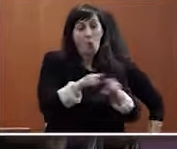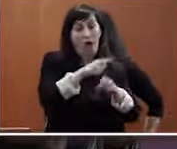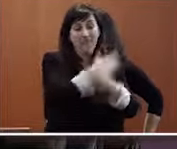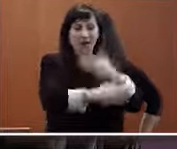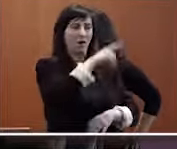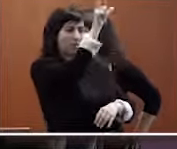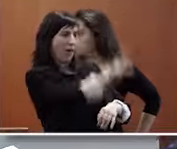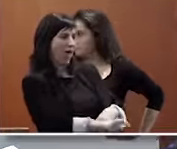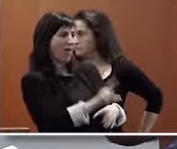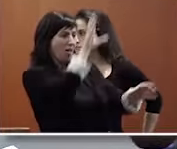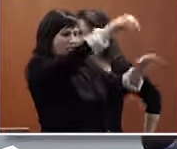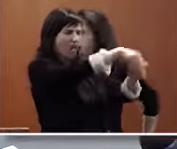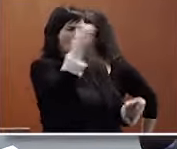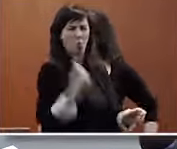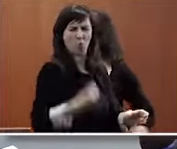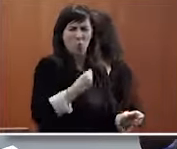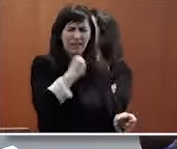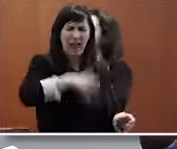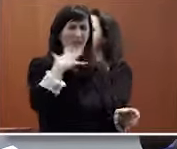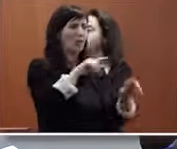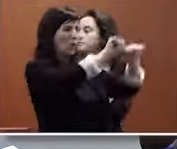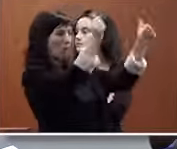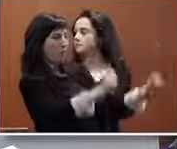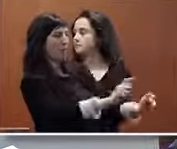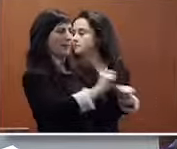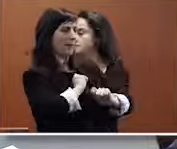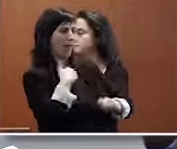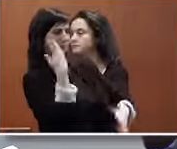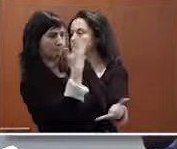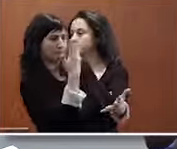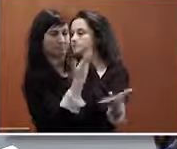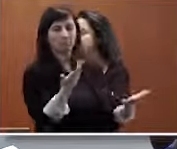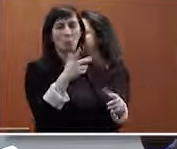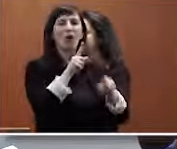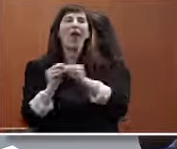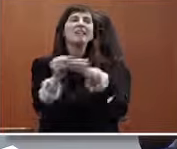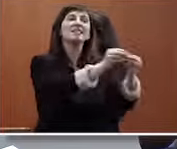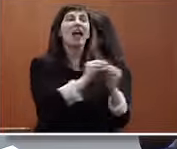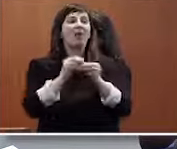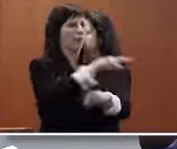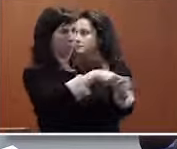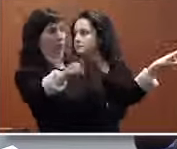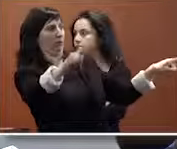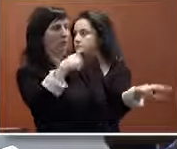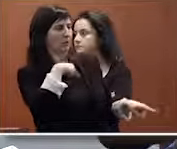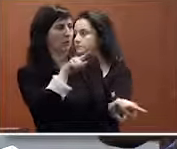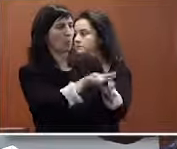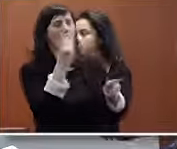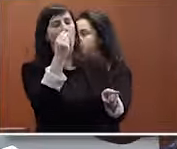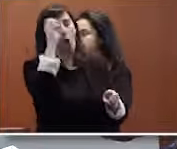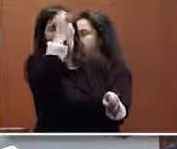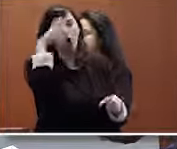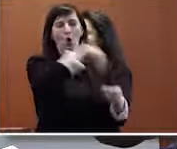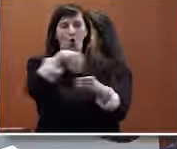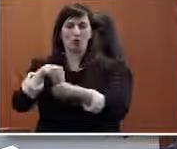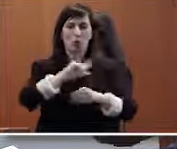la discapacidad está en algo que se nos escapa a nuestro estándar ni siquiera quiero quiero decir que no sea tan bonito porque lo de bonito es un tema muy subjetivo pero por lo tanto es